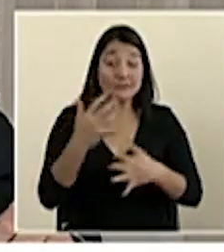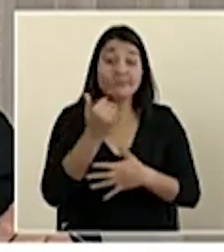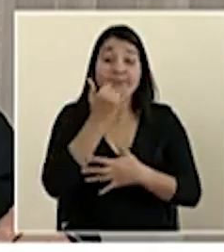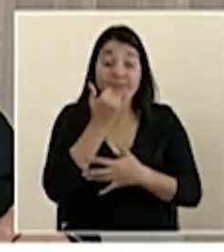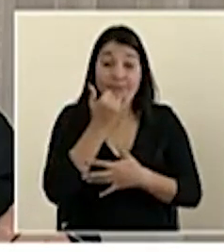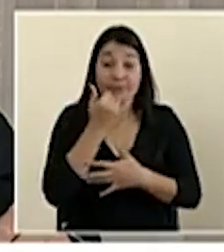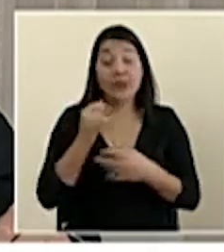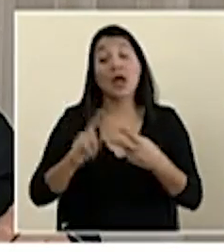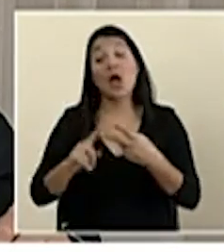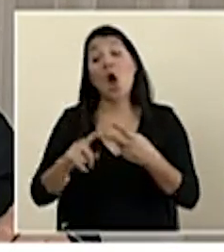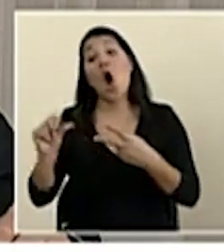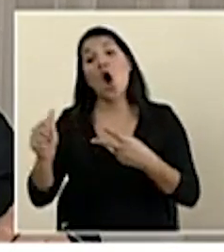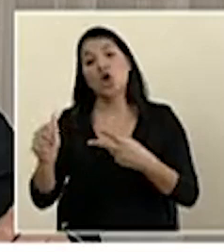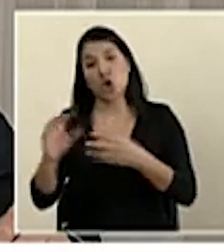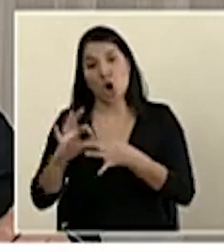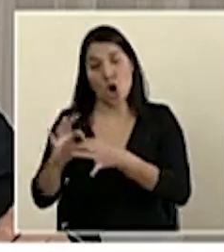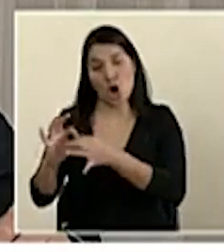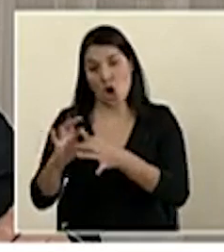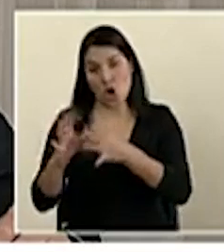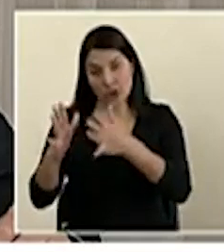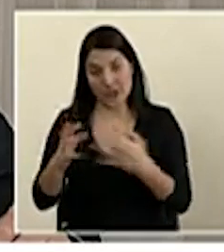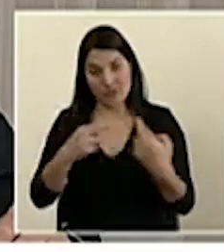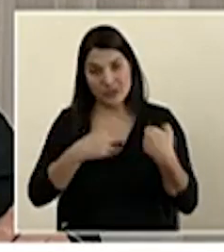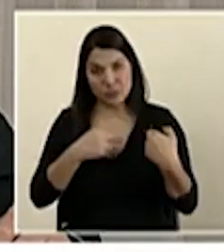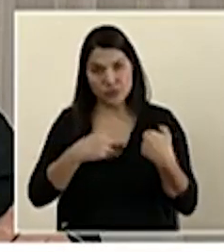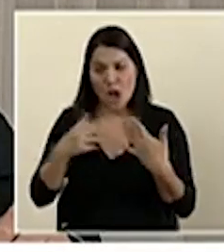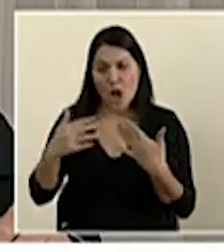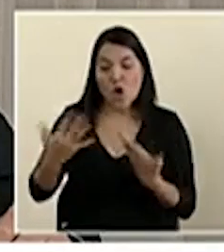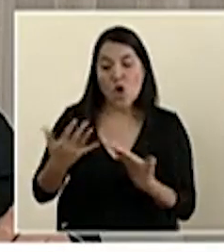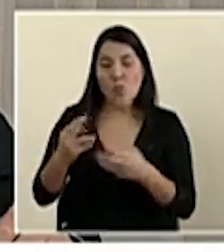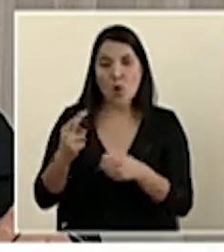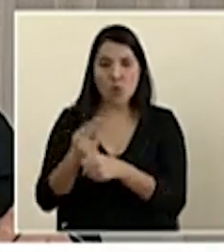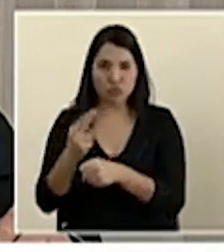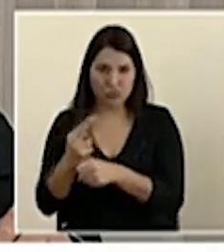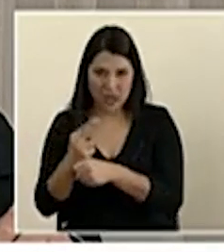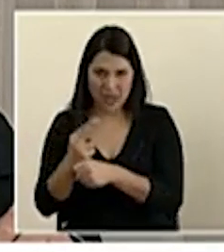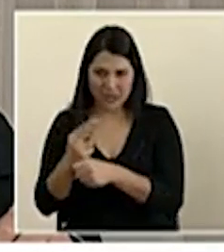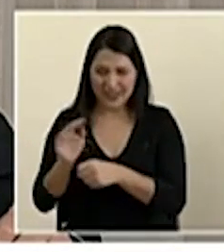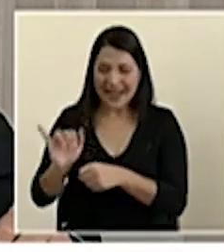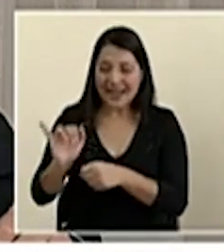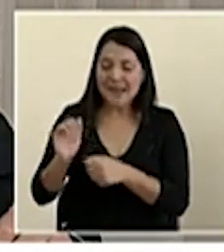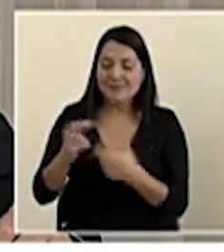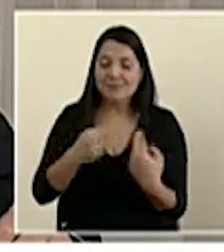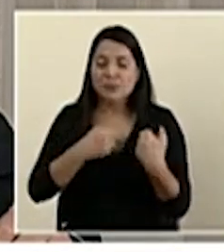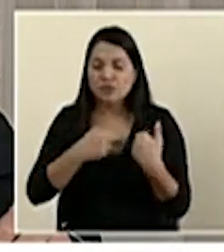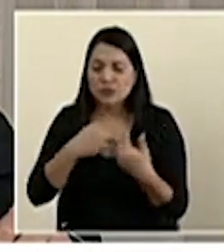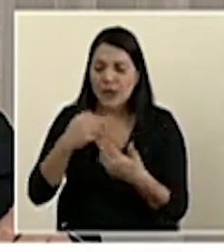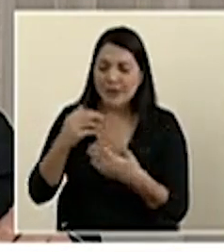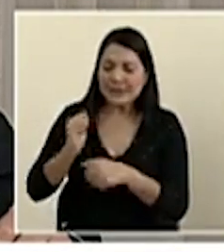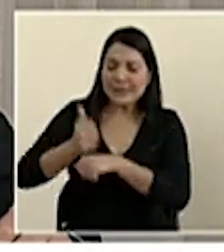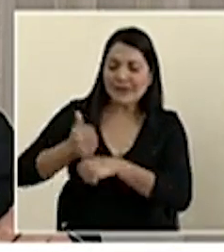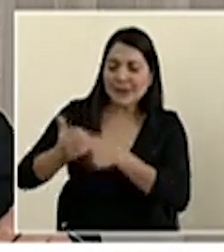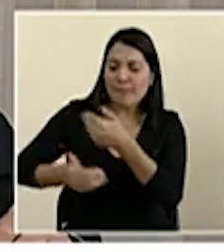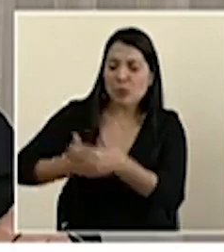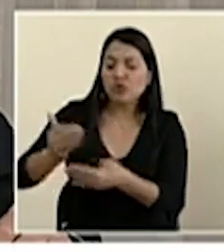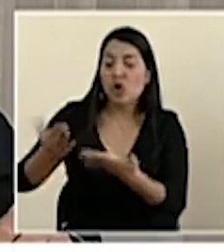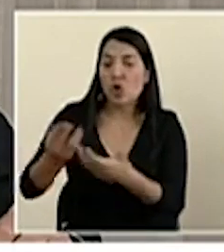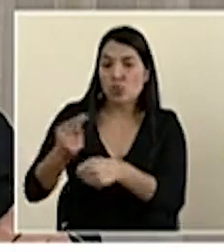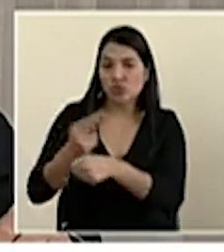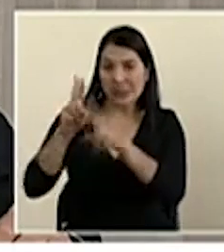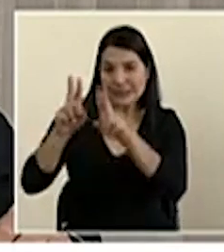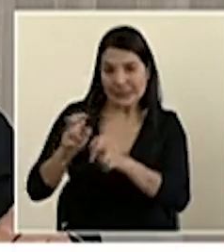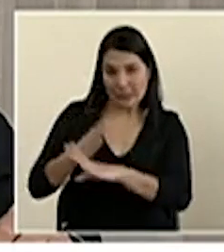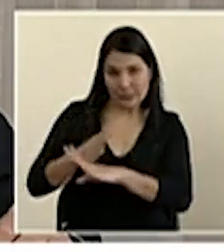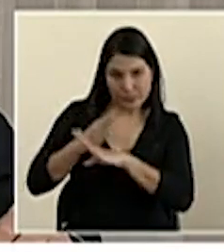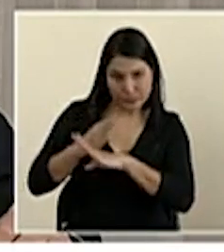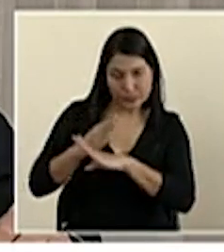trabajando en la parte del diseño de cómo se van a usar, del diseño de estudio, de cómo vamos a utilizarlas. Recordemos